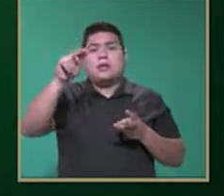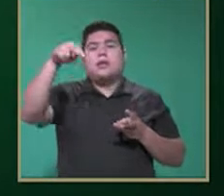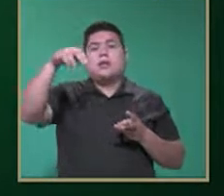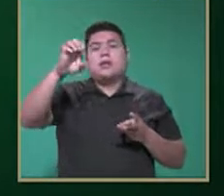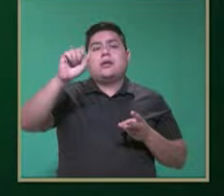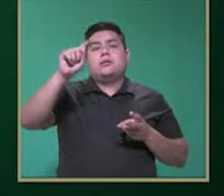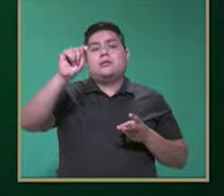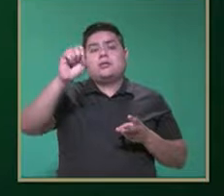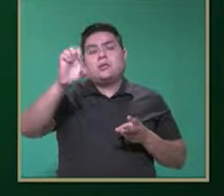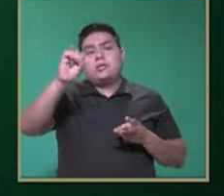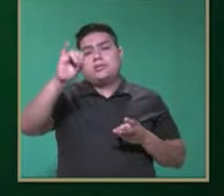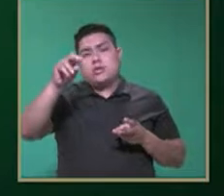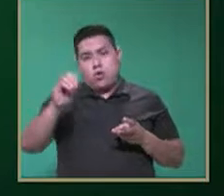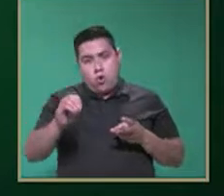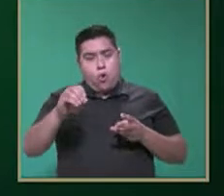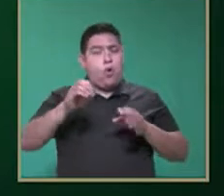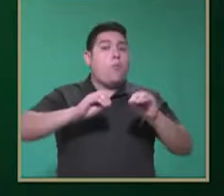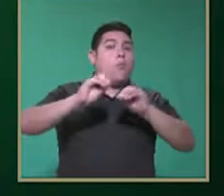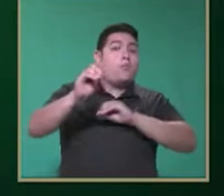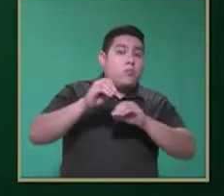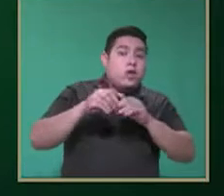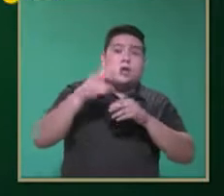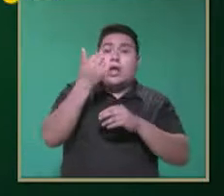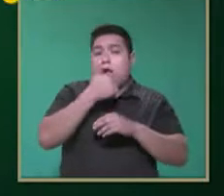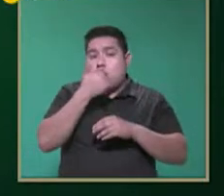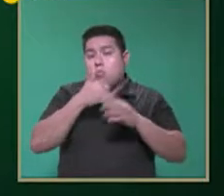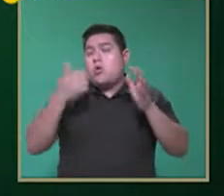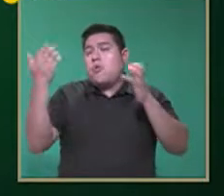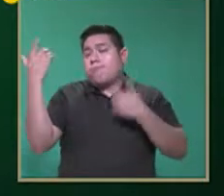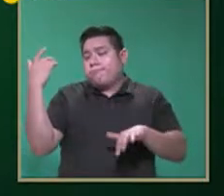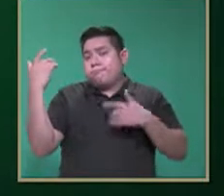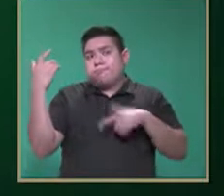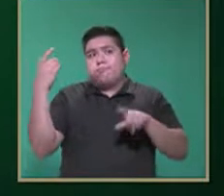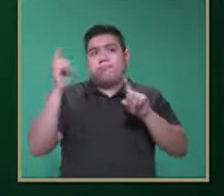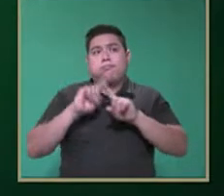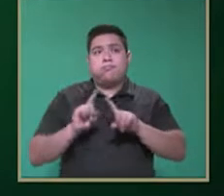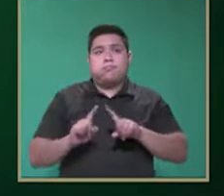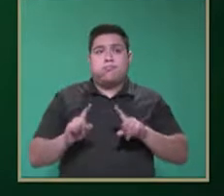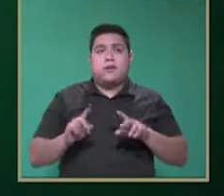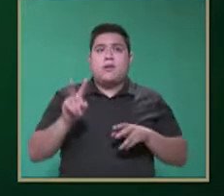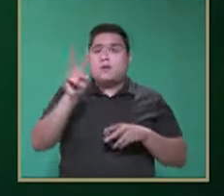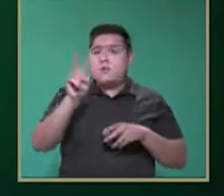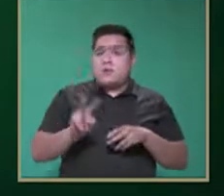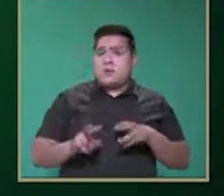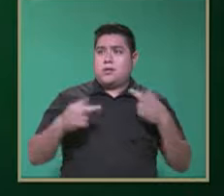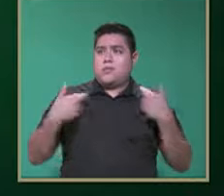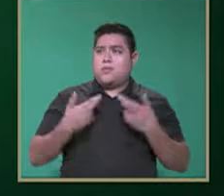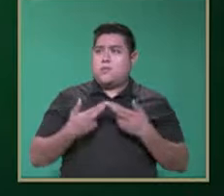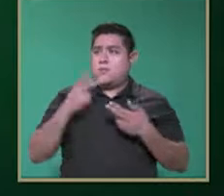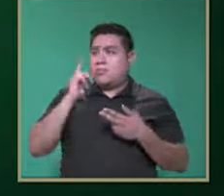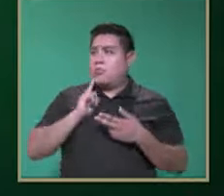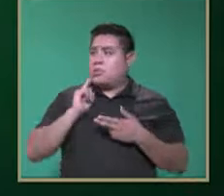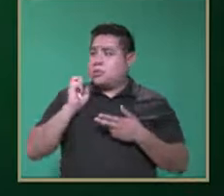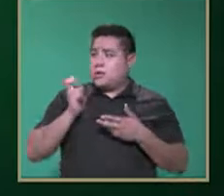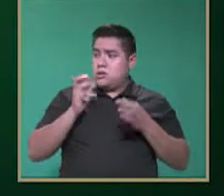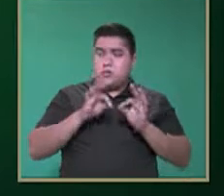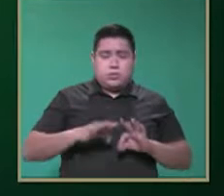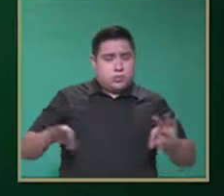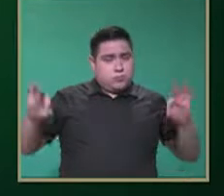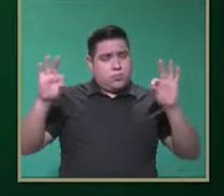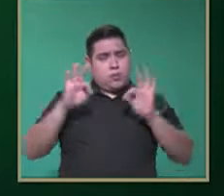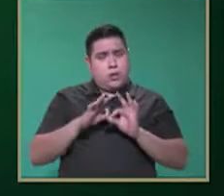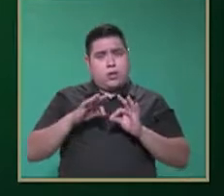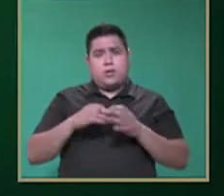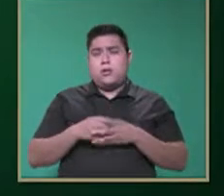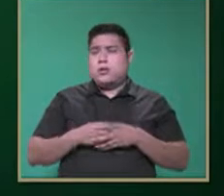movimiento y que el alumno toque instrumentos musicales. Así es como es muy importante, maestra, que